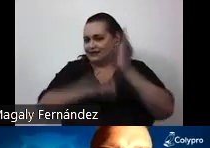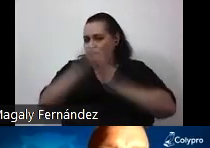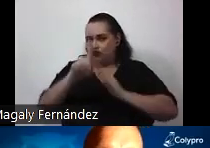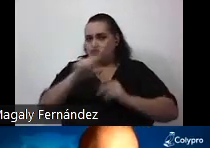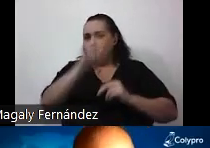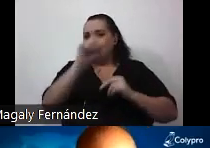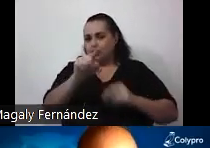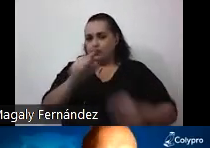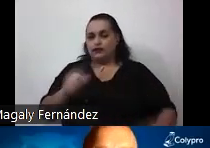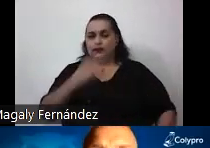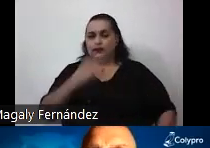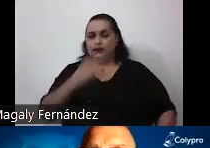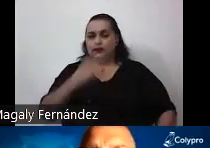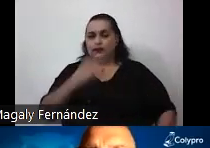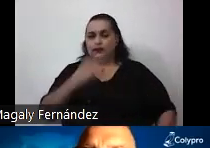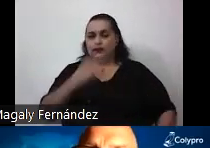bueno